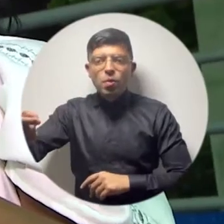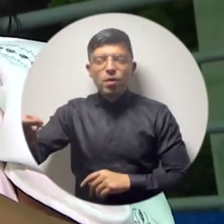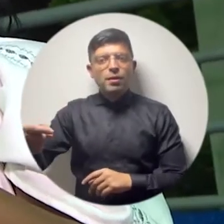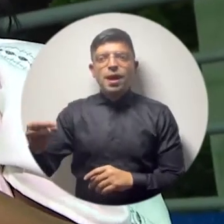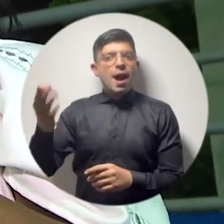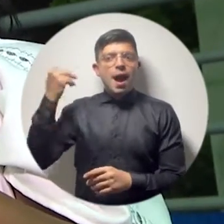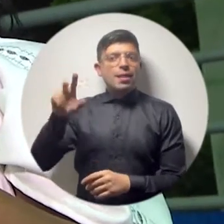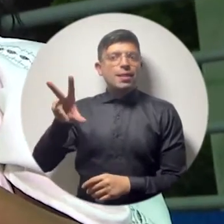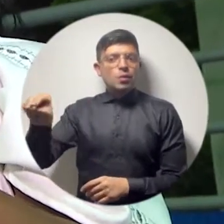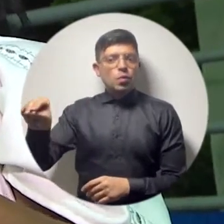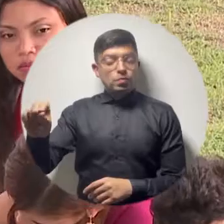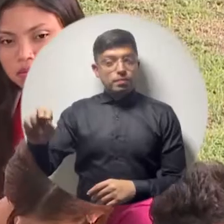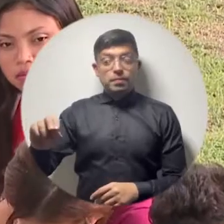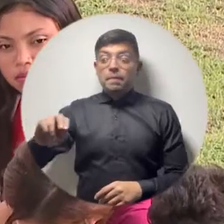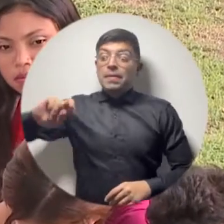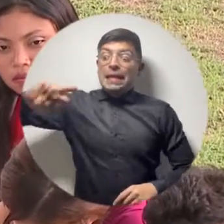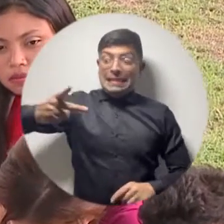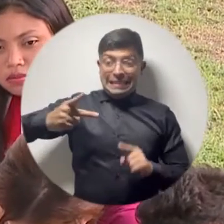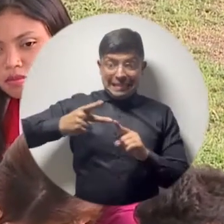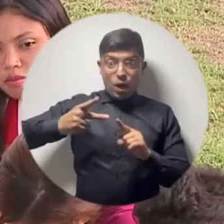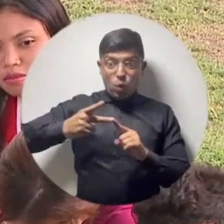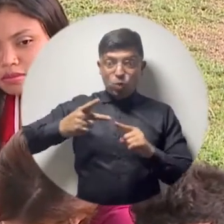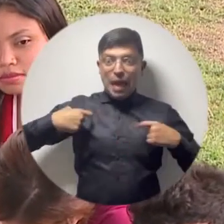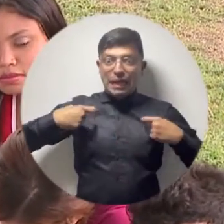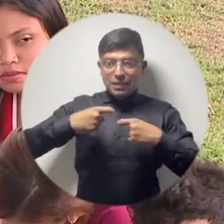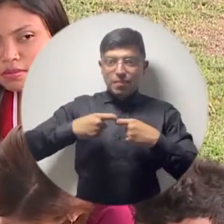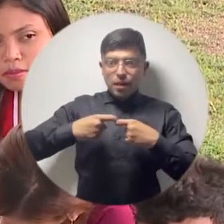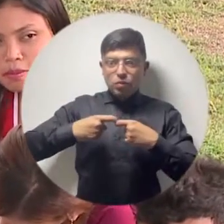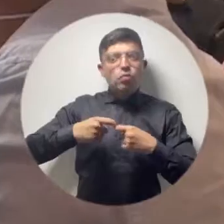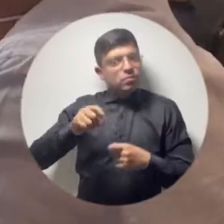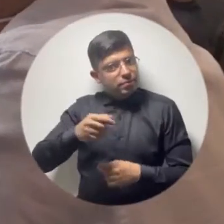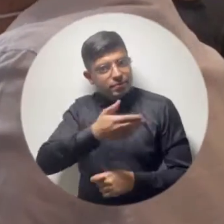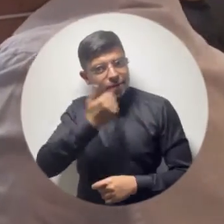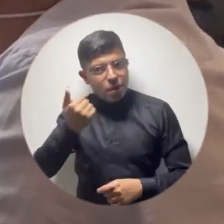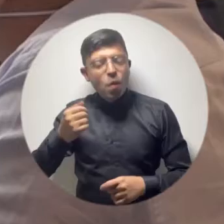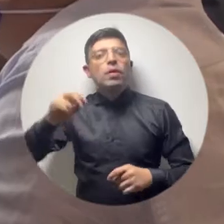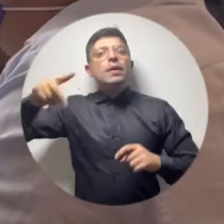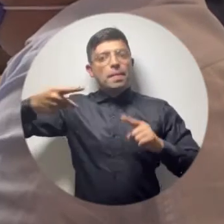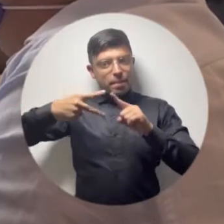o tomaran como segunda lengua, la lengua española.